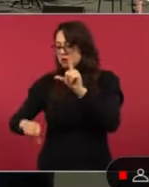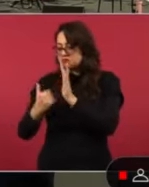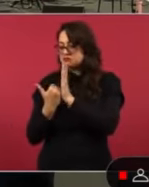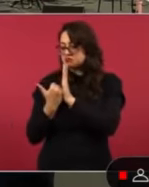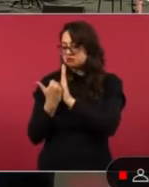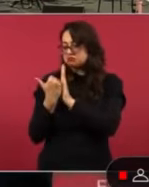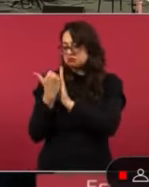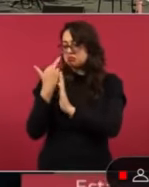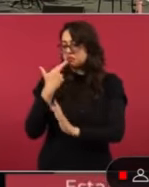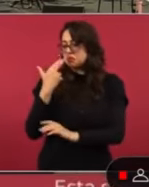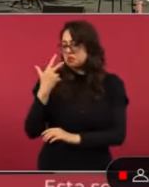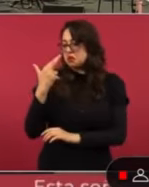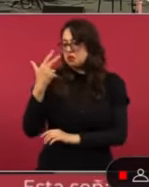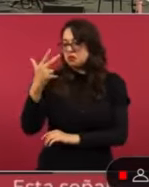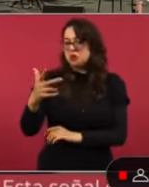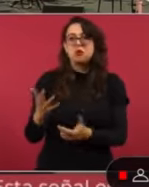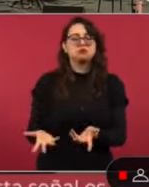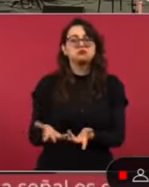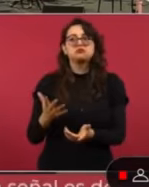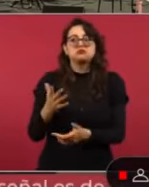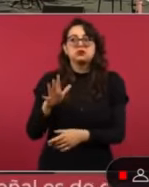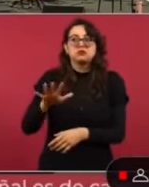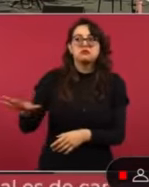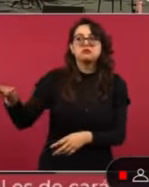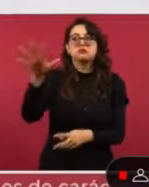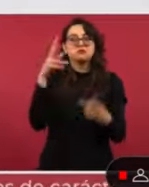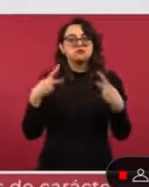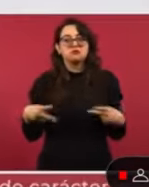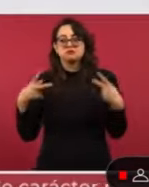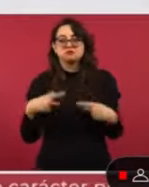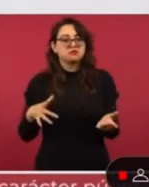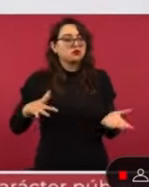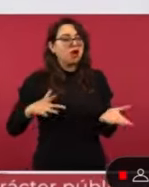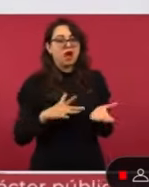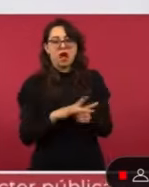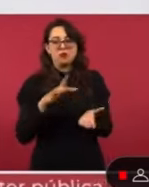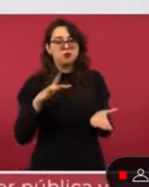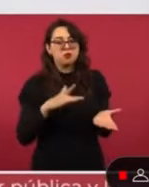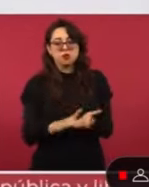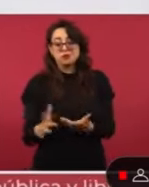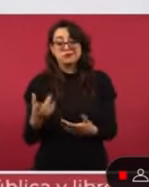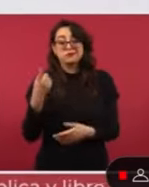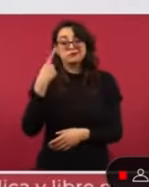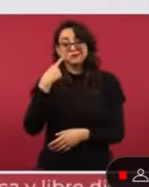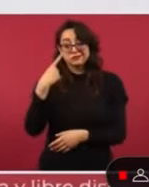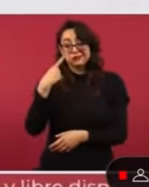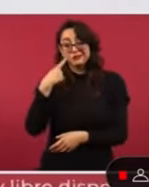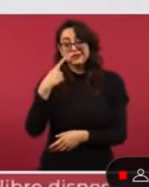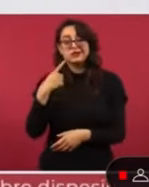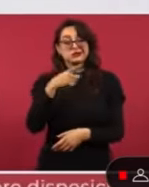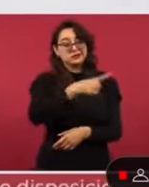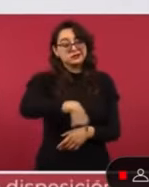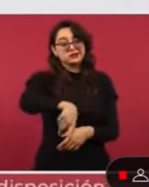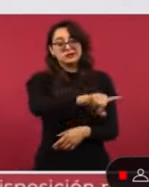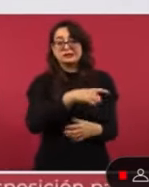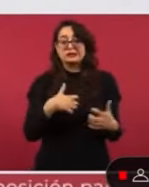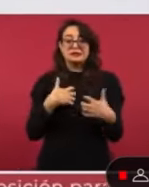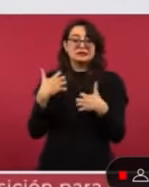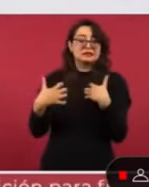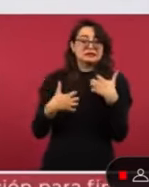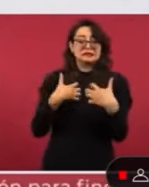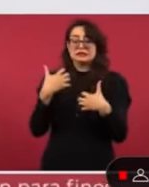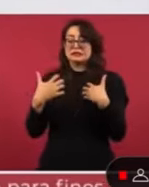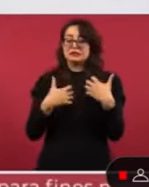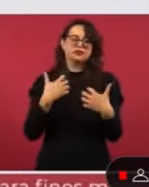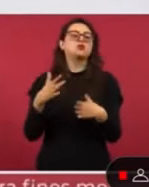popular que existe hacia el presidente Andrés Manuel López Obrador. Aquí les dejamos un ejemplo. Ya sabemos por qué están tan enojados. En la más